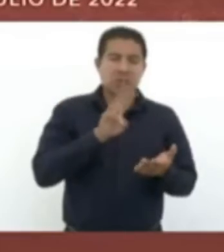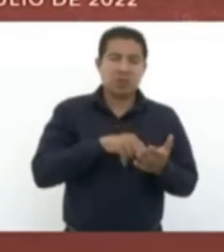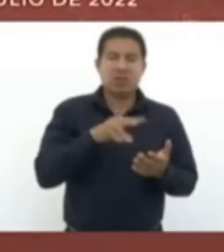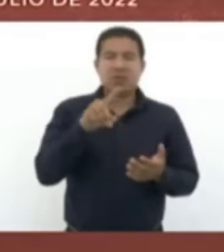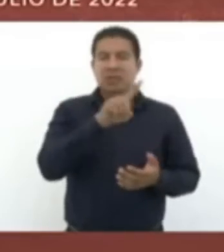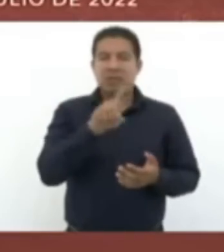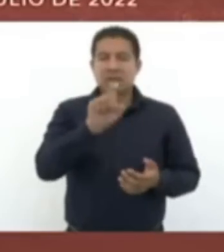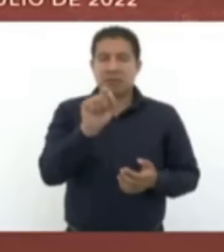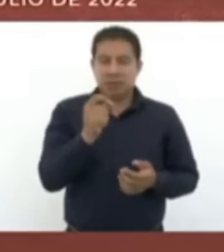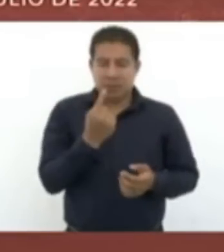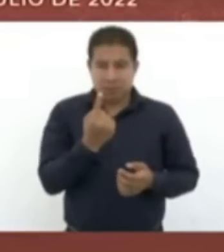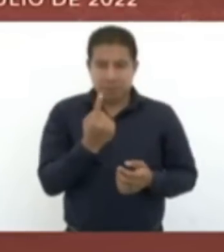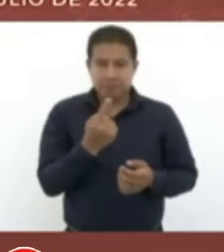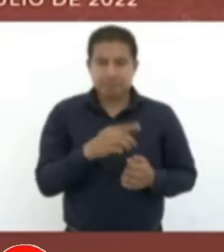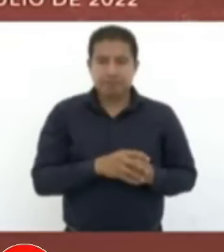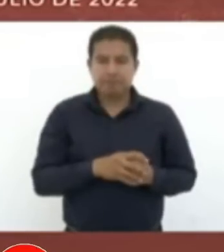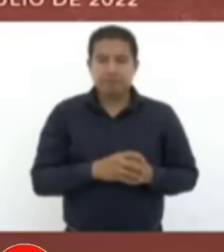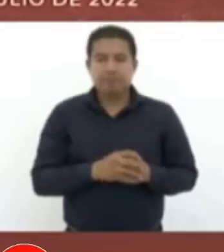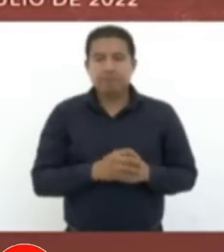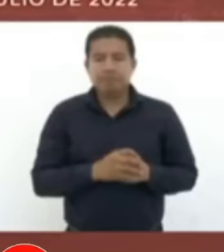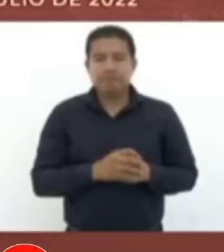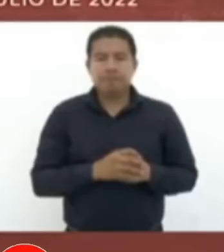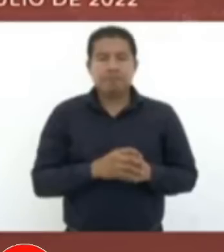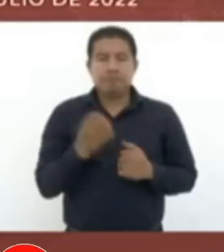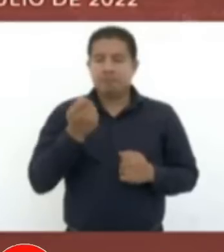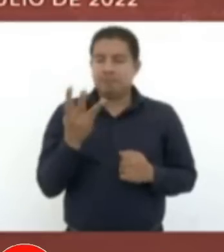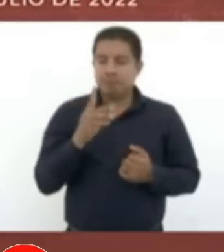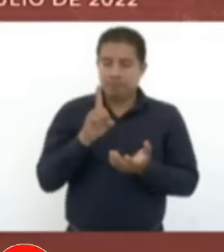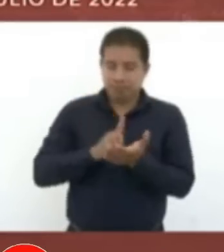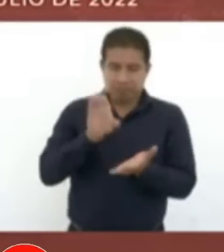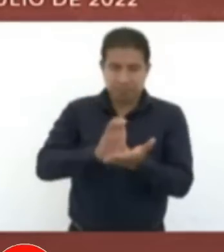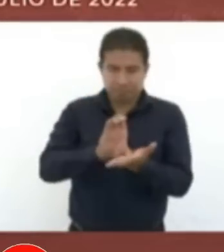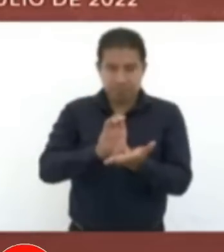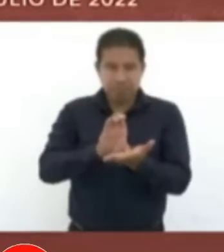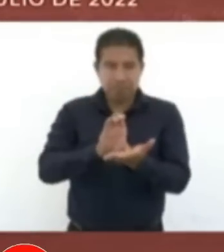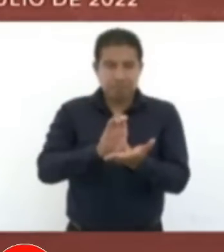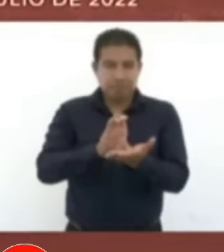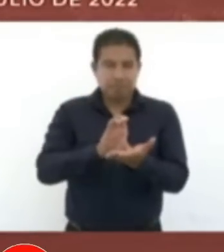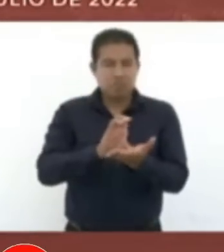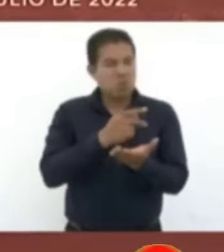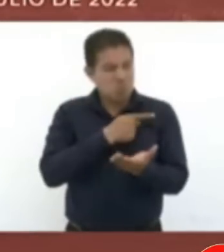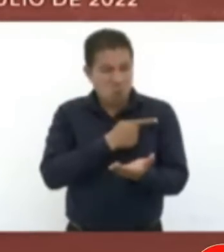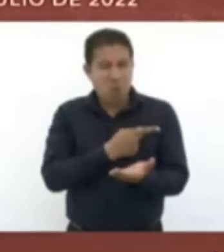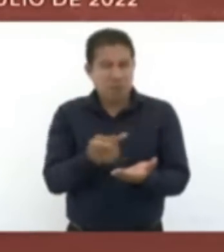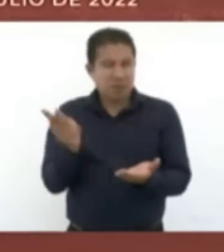discapacitados, pobres,